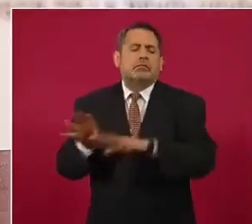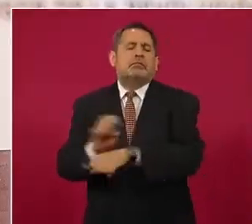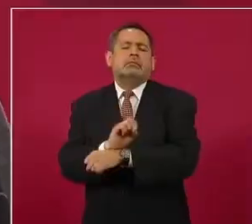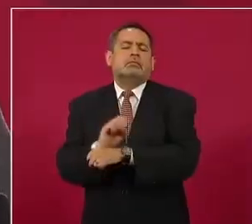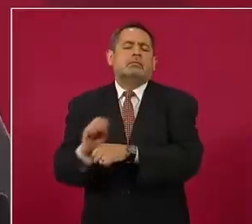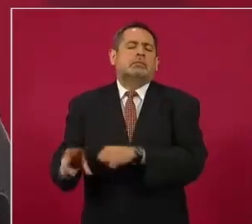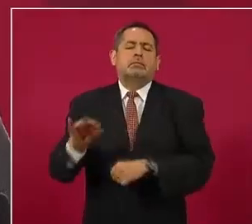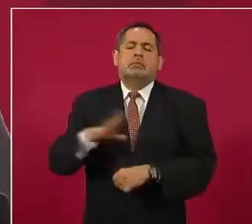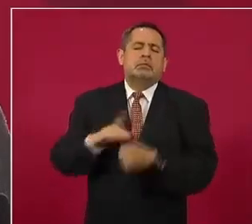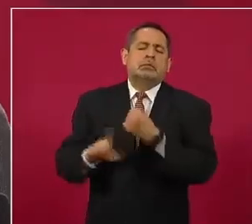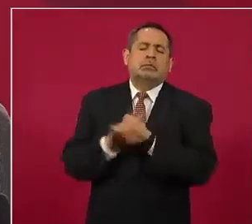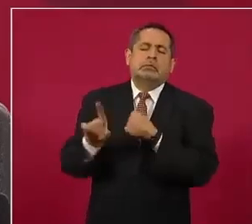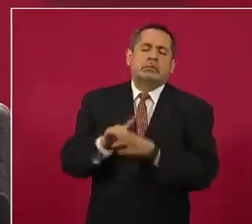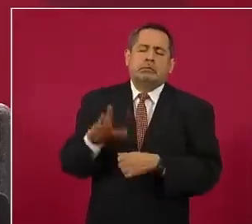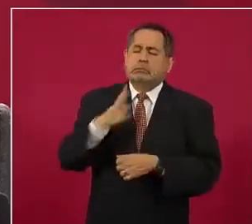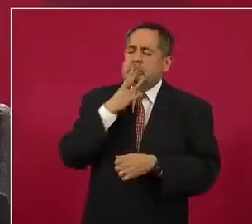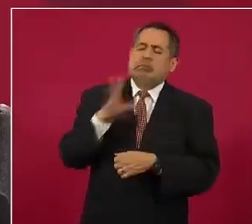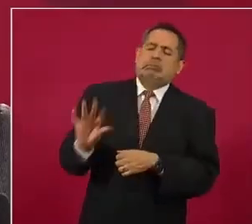delito grave.